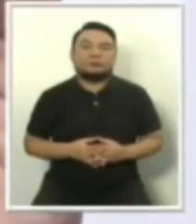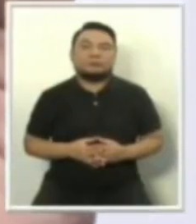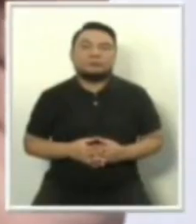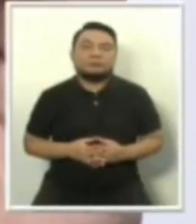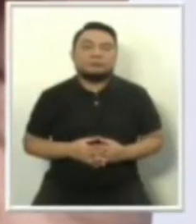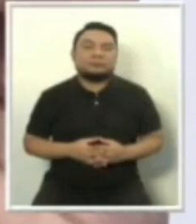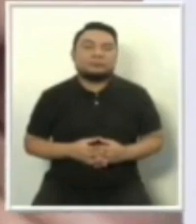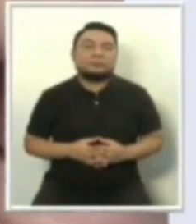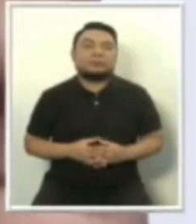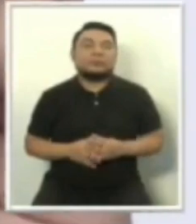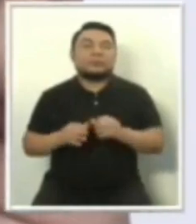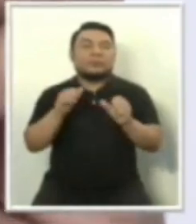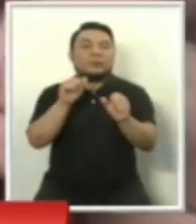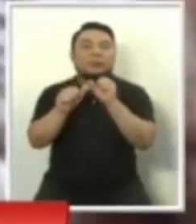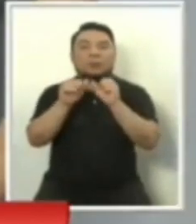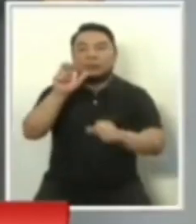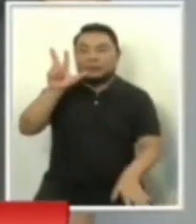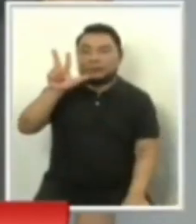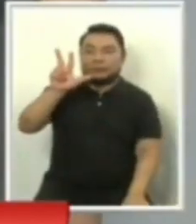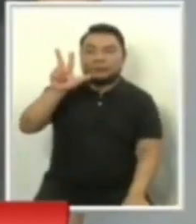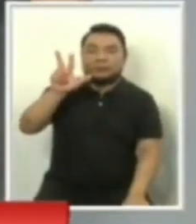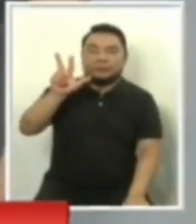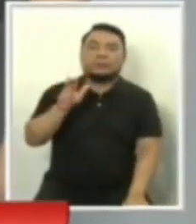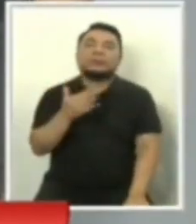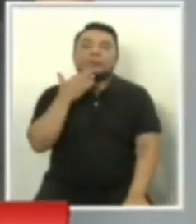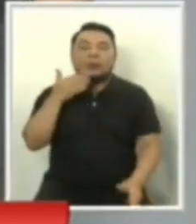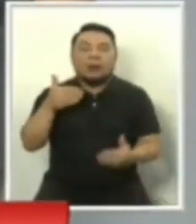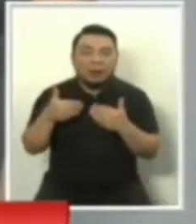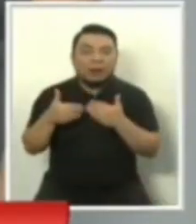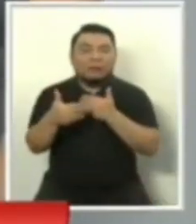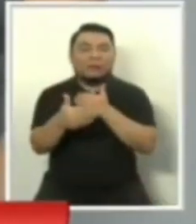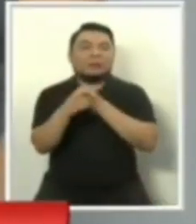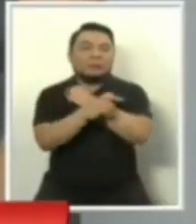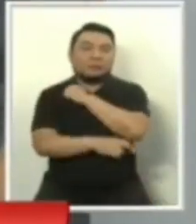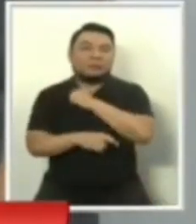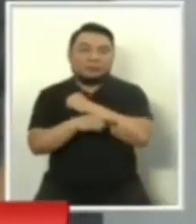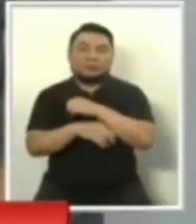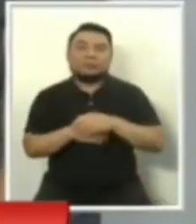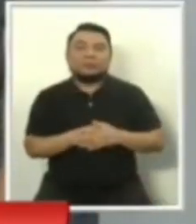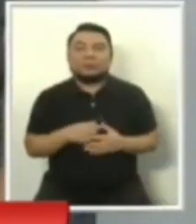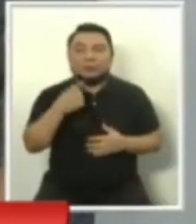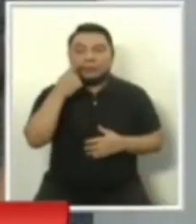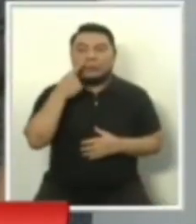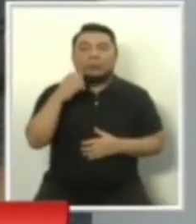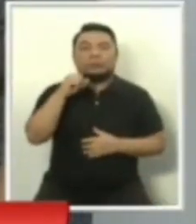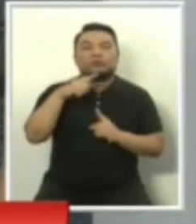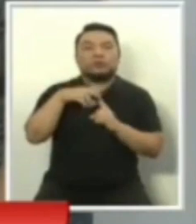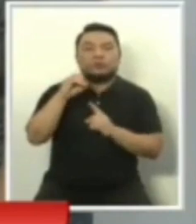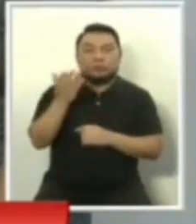El número 3, el Avanza País, Partido de Integración Social, Hernando de Soto.